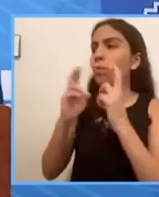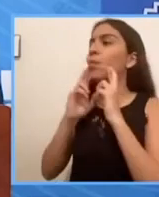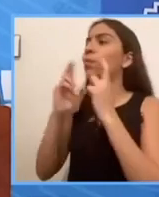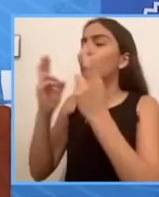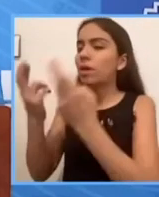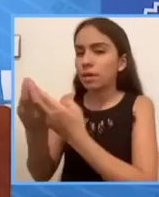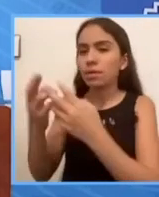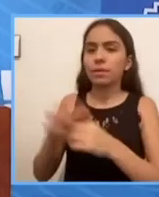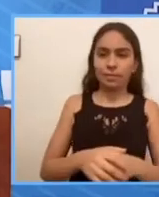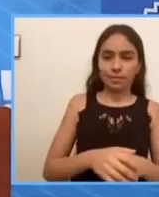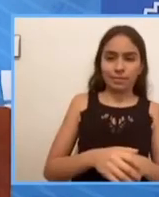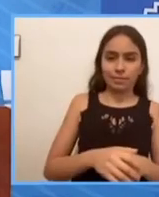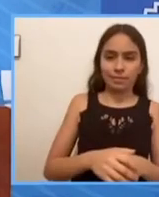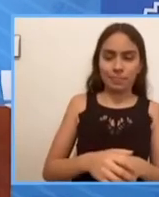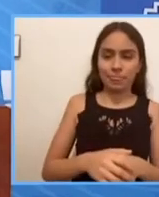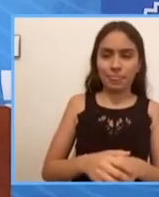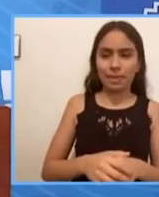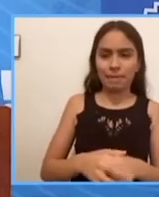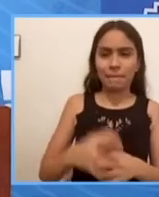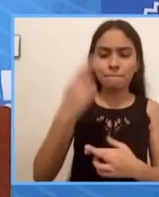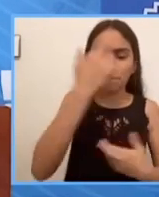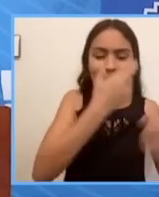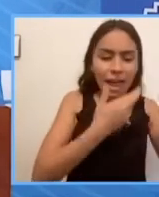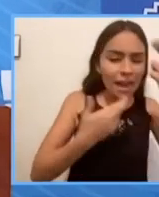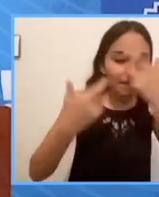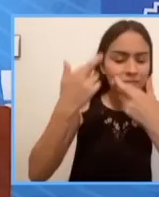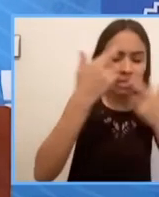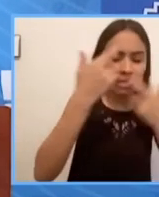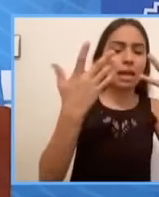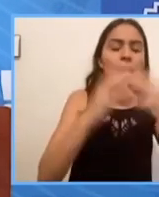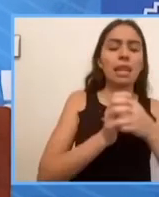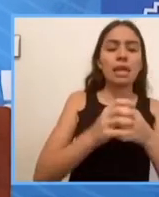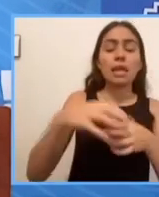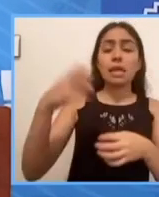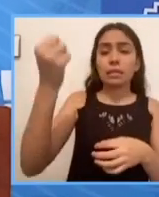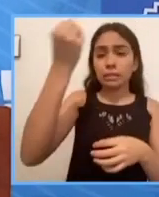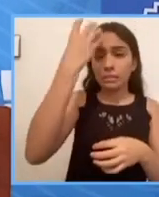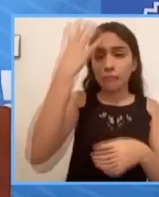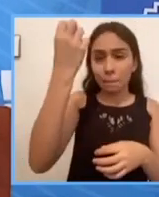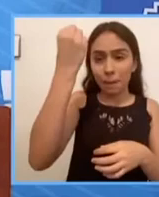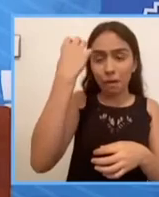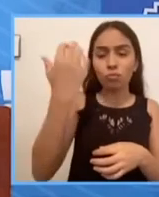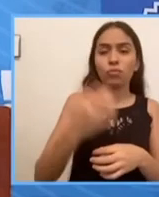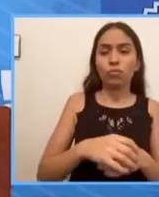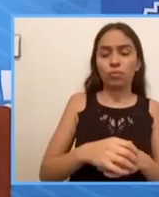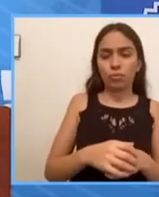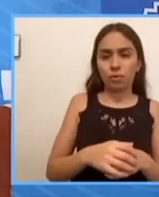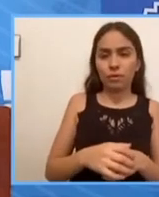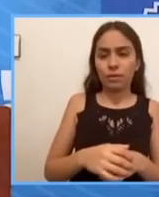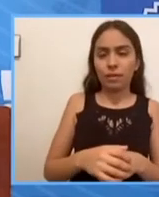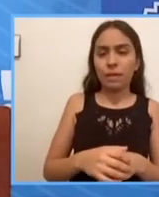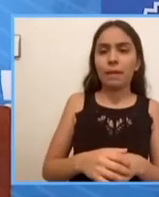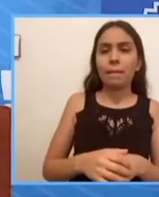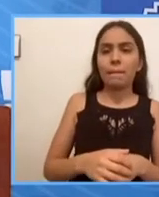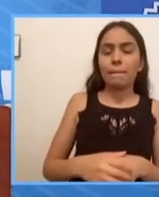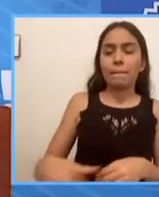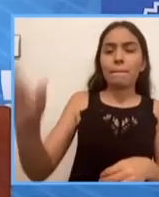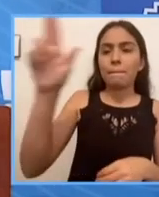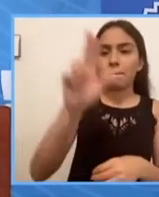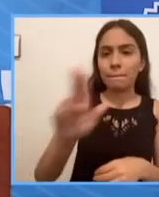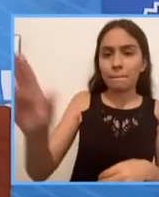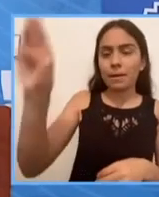de semáforo y durante martes, miércoles y jueves